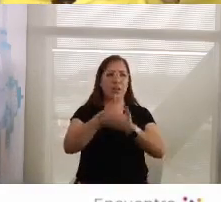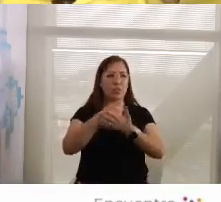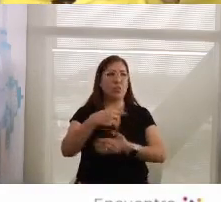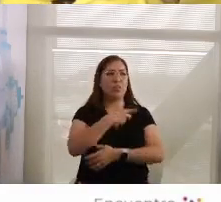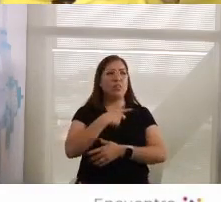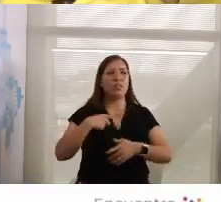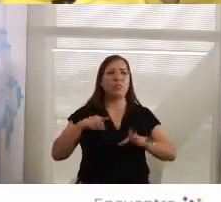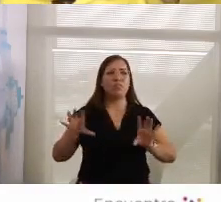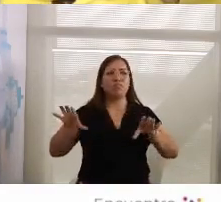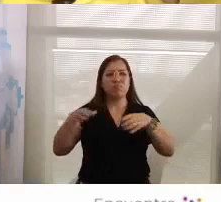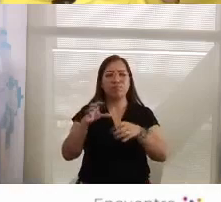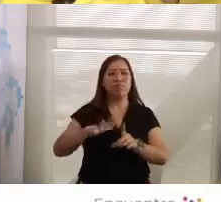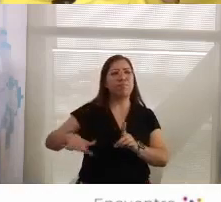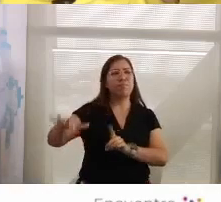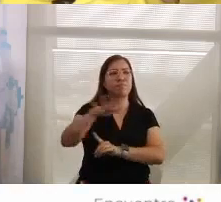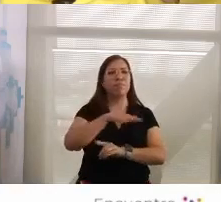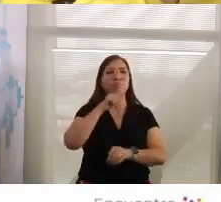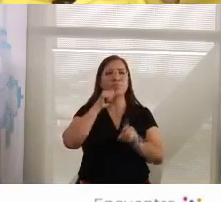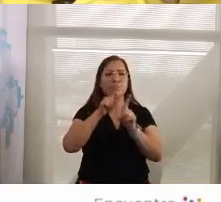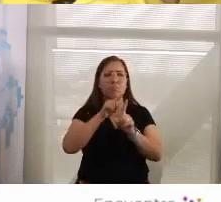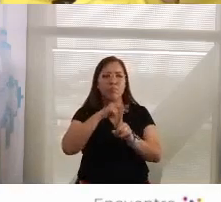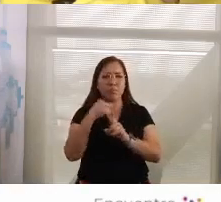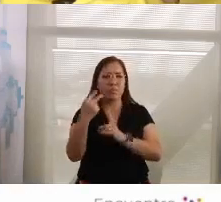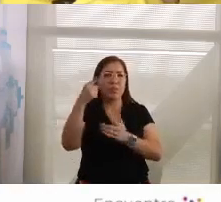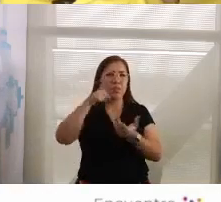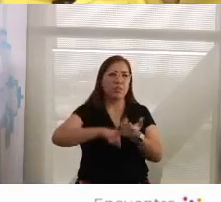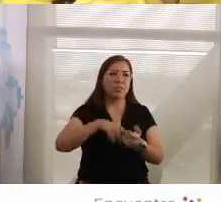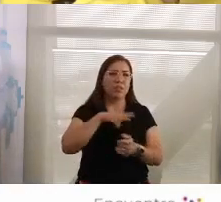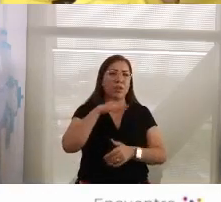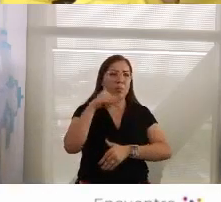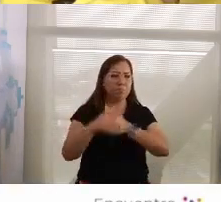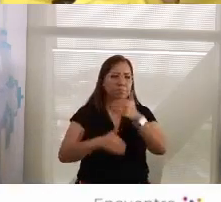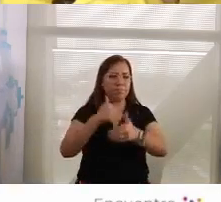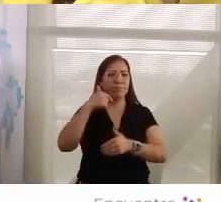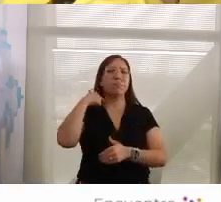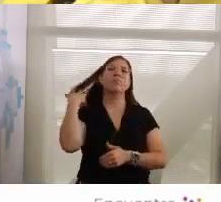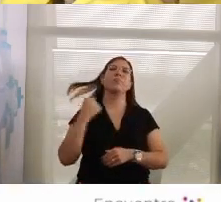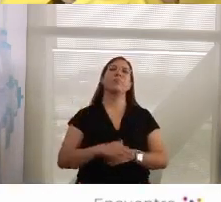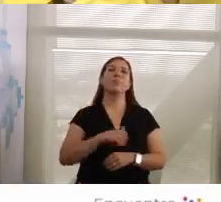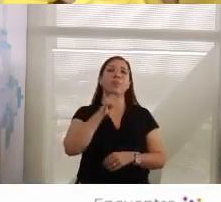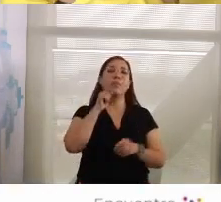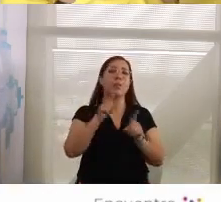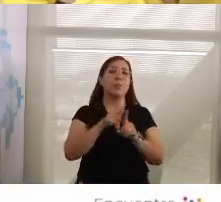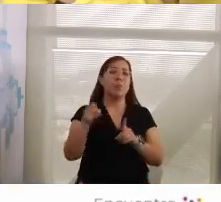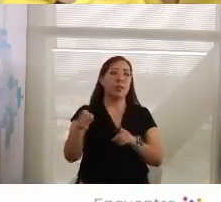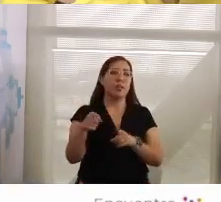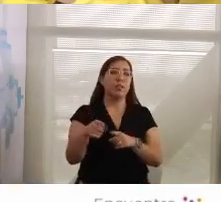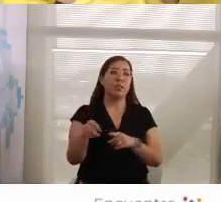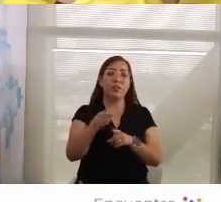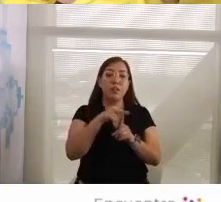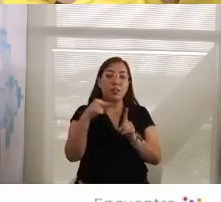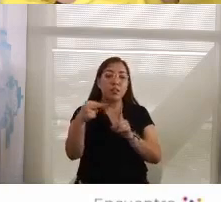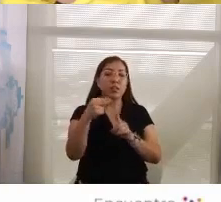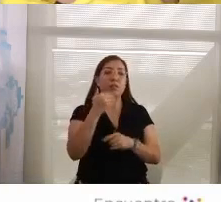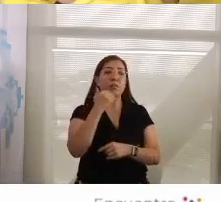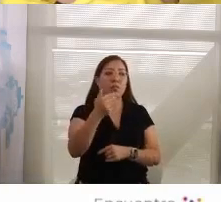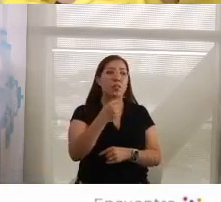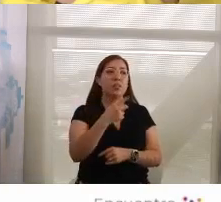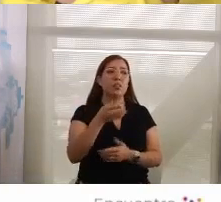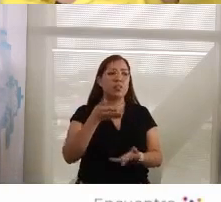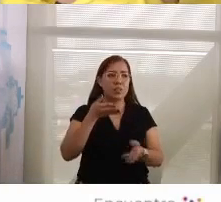mayor vigilancia sobre el proceso eleitoral y dar viabilidad a candidatos